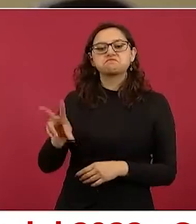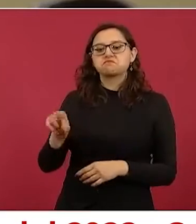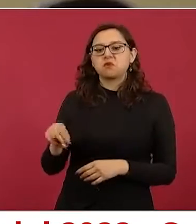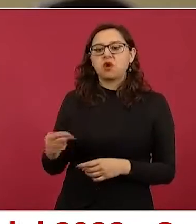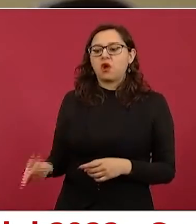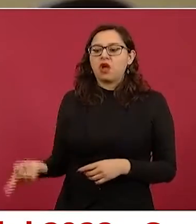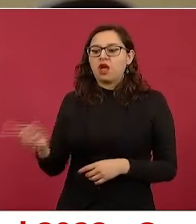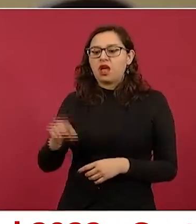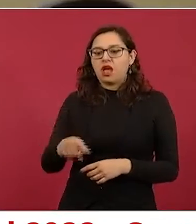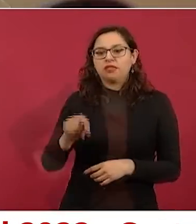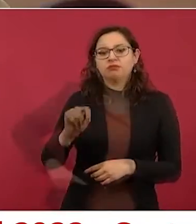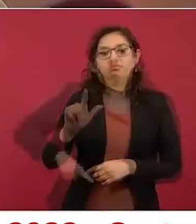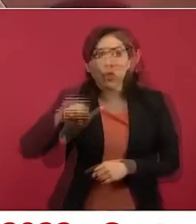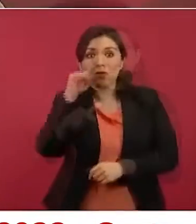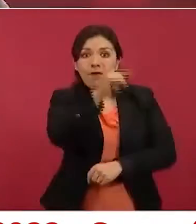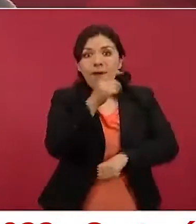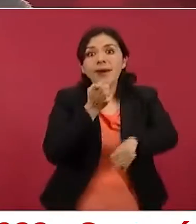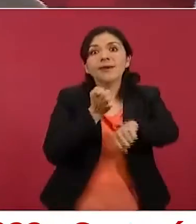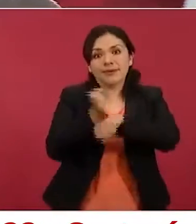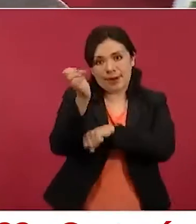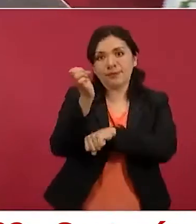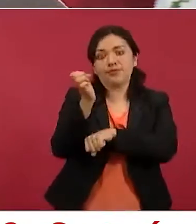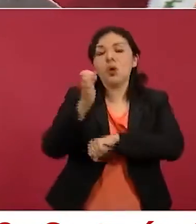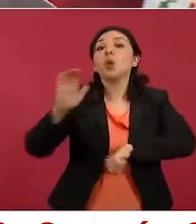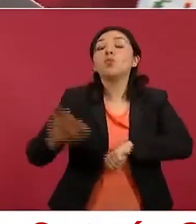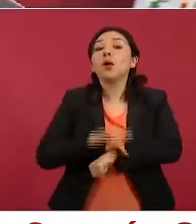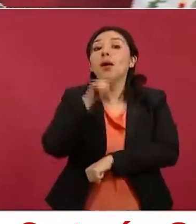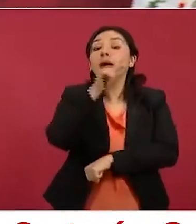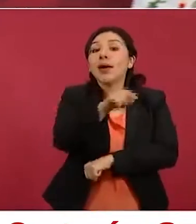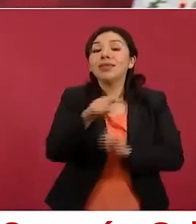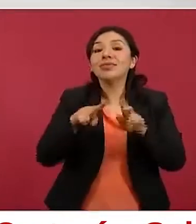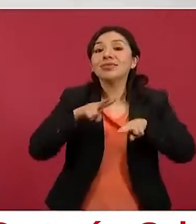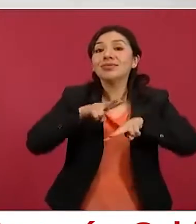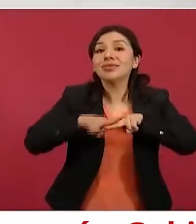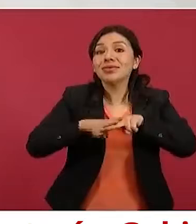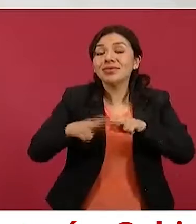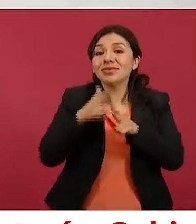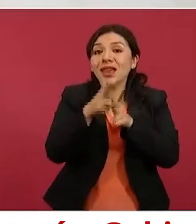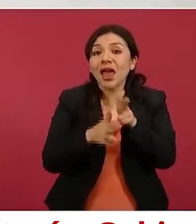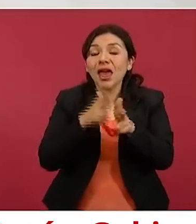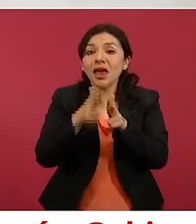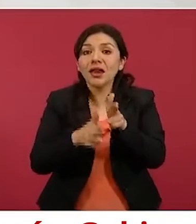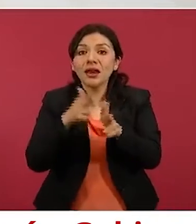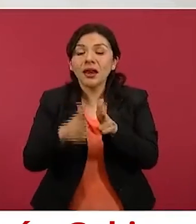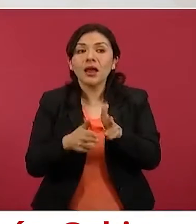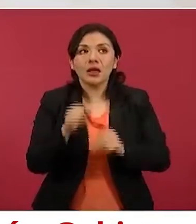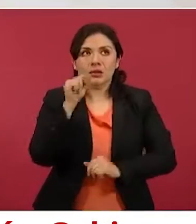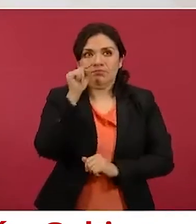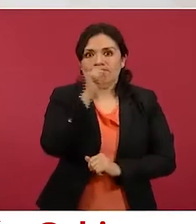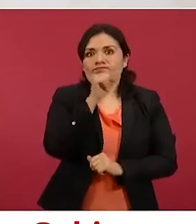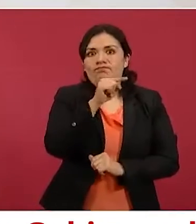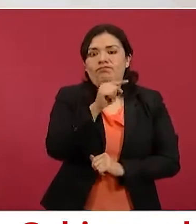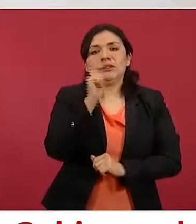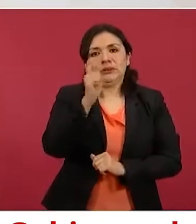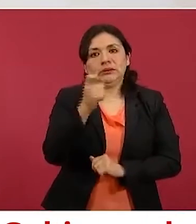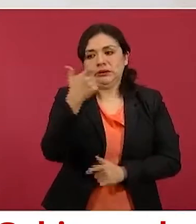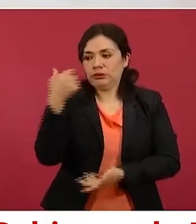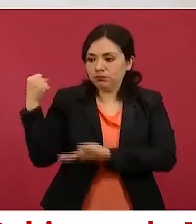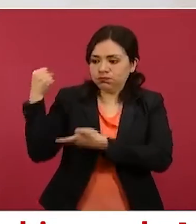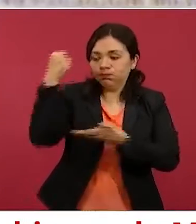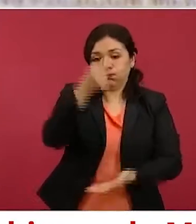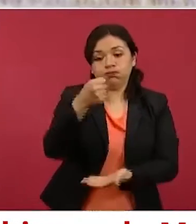Tlaquepaque y así lo dejaron. El tren es una inversión